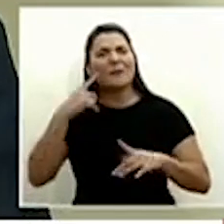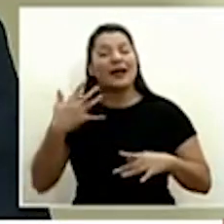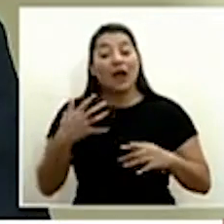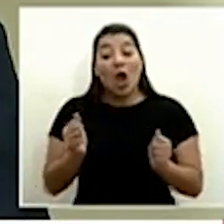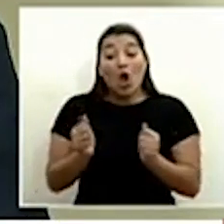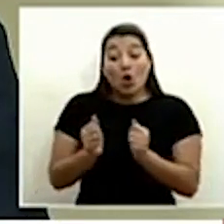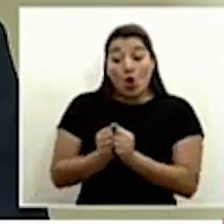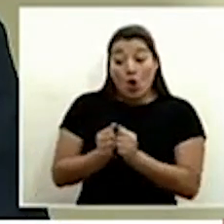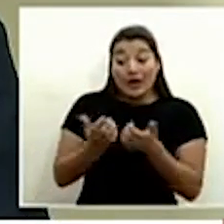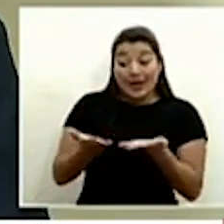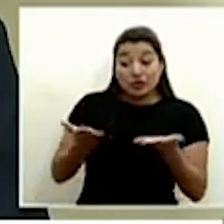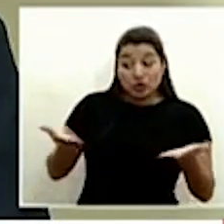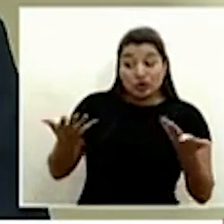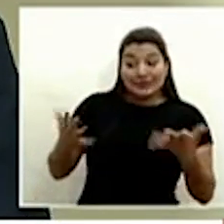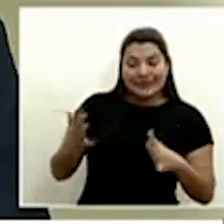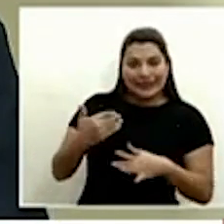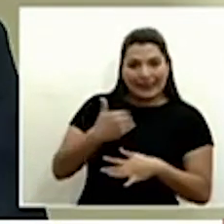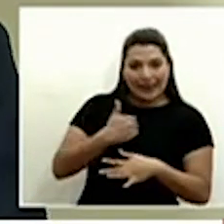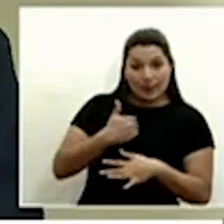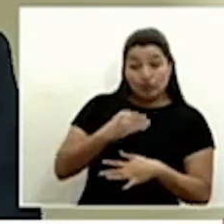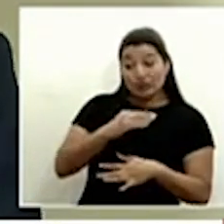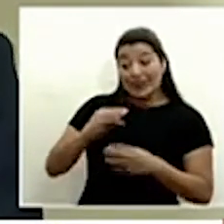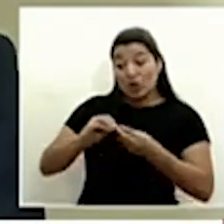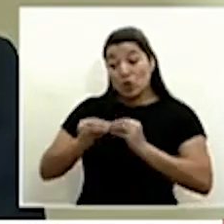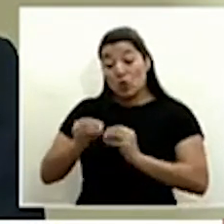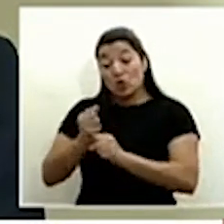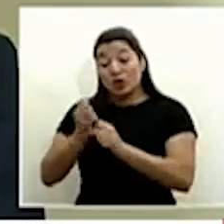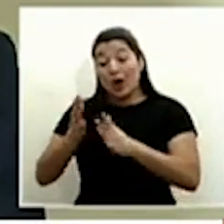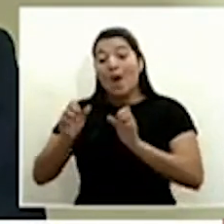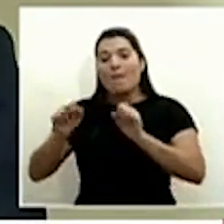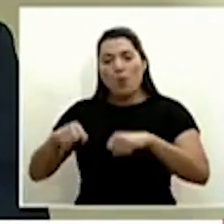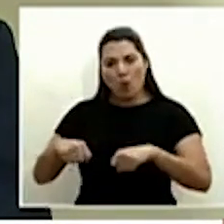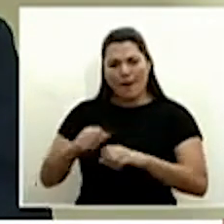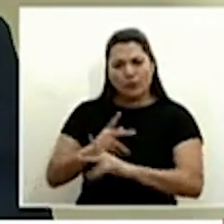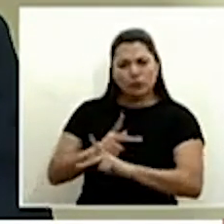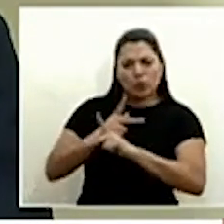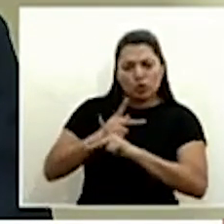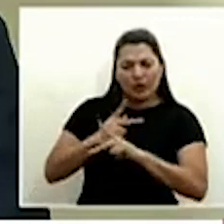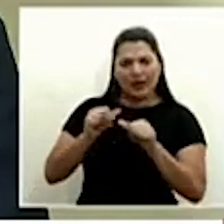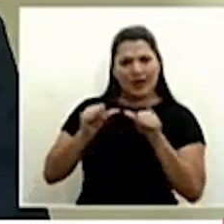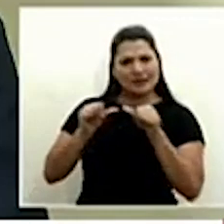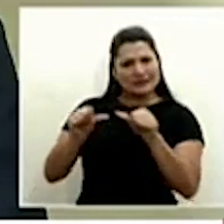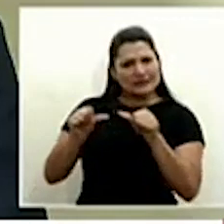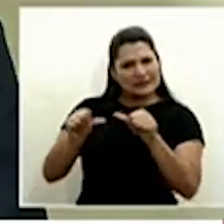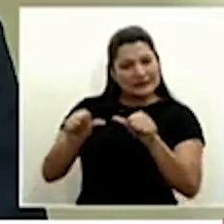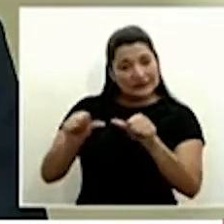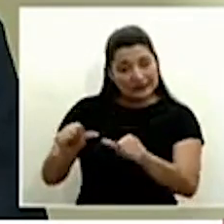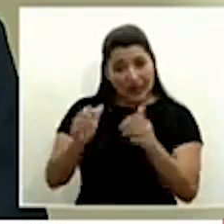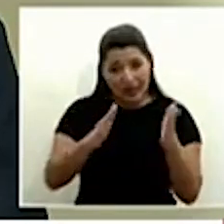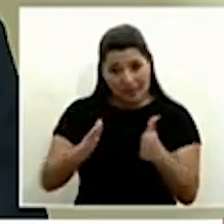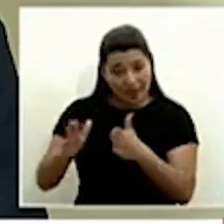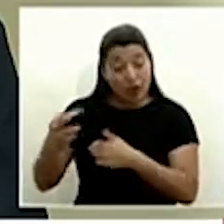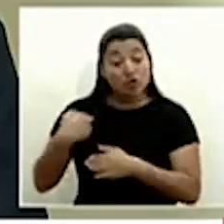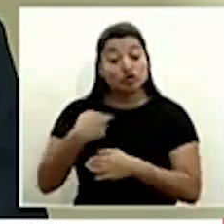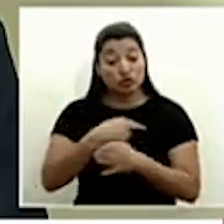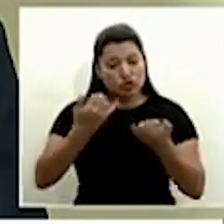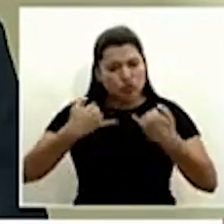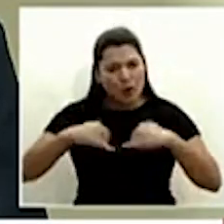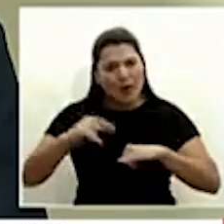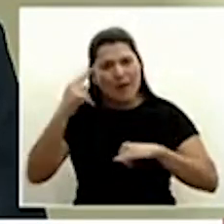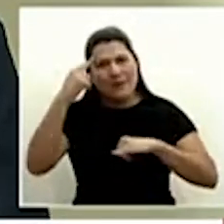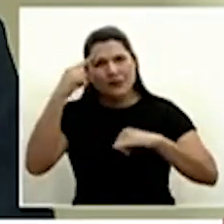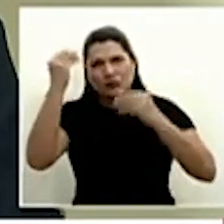podamos lograr contener y sostener pero bueno estamos en ese proceso de construcción de pensamiento para buscar